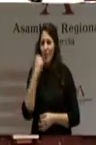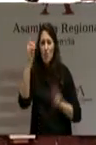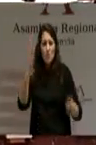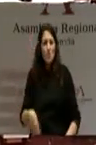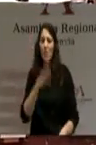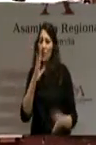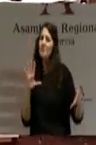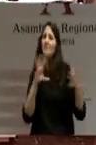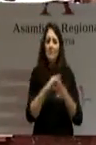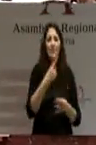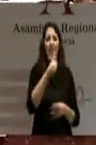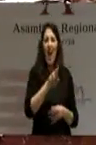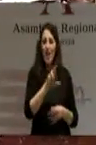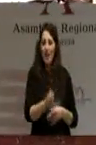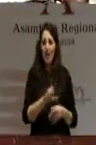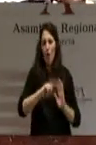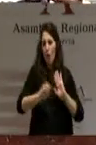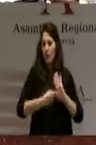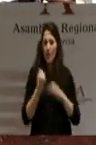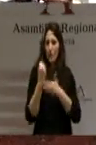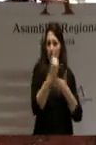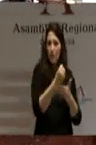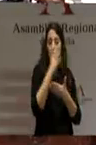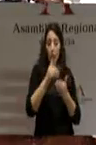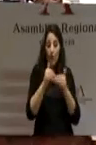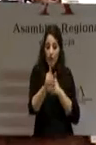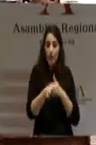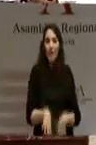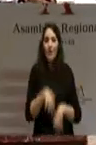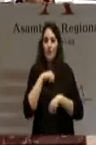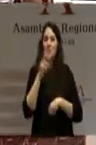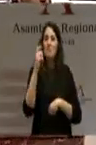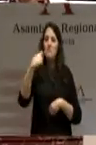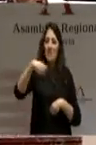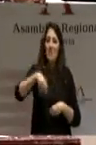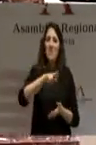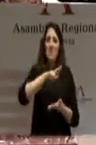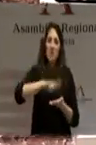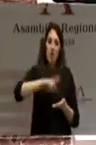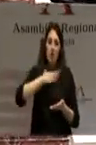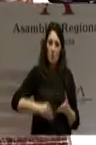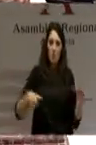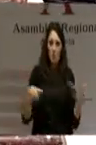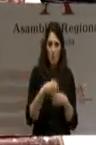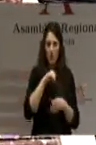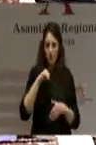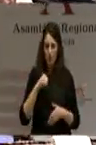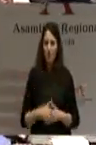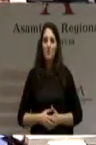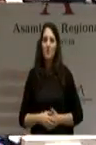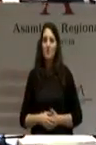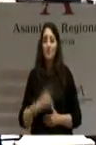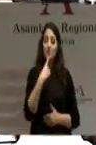Alberto Garre, con el fin de que sea nombrado presidente de la Comunidad Autónoma de la región de Murcia. Y a ti, Alberto,